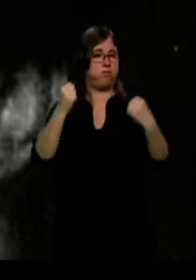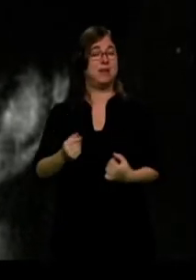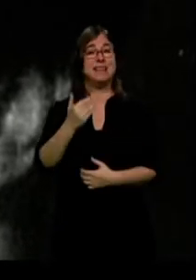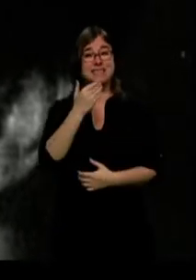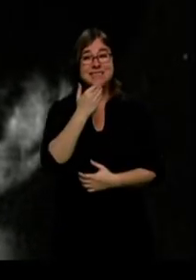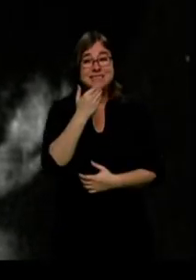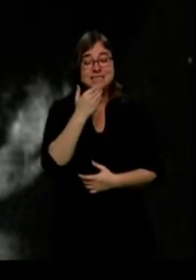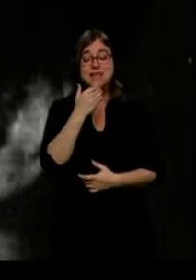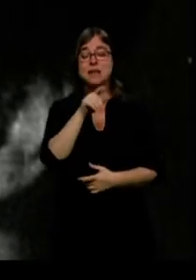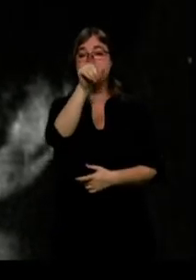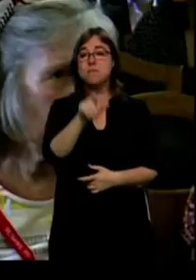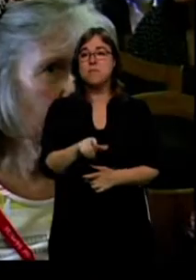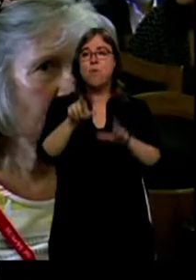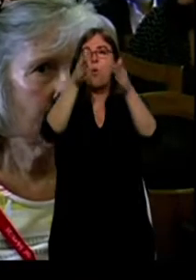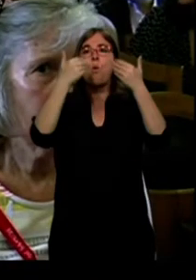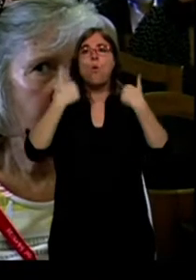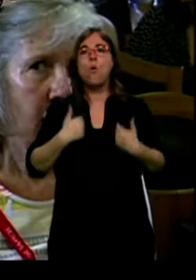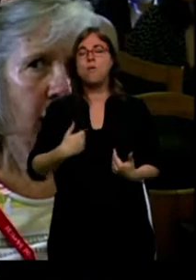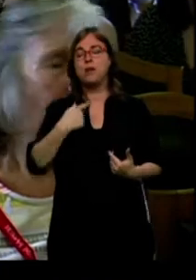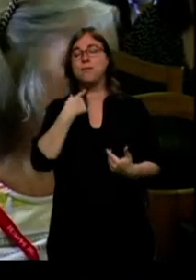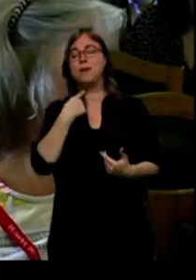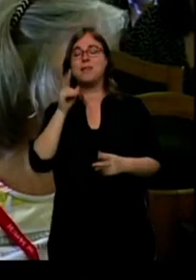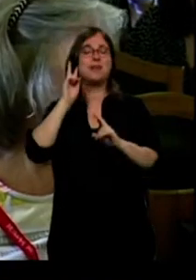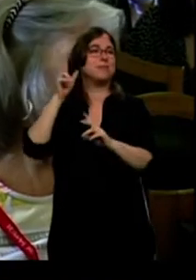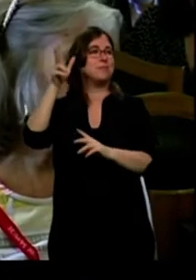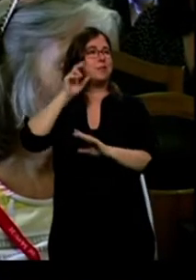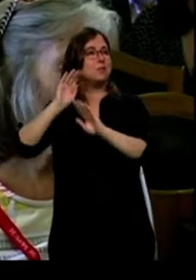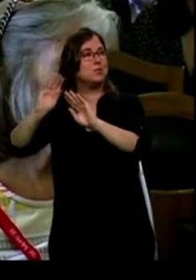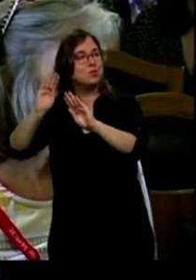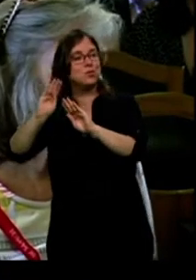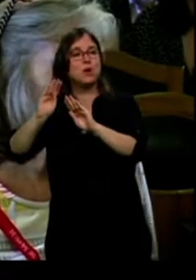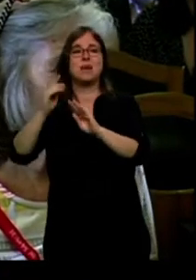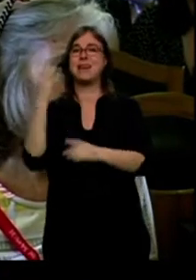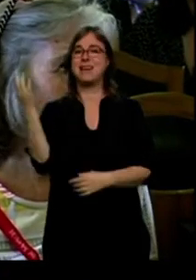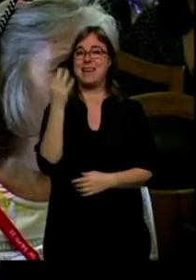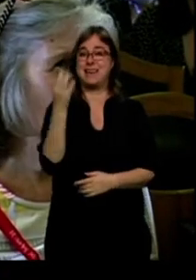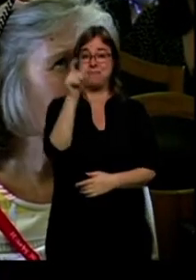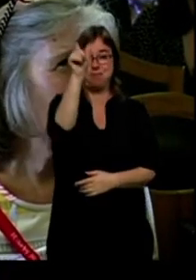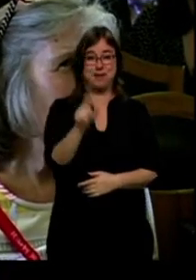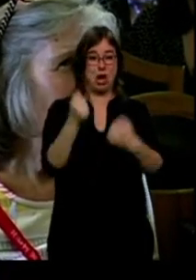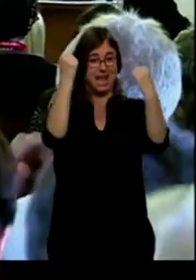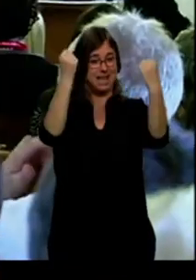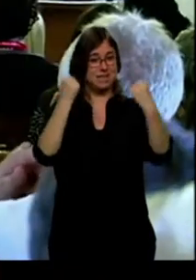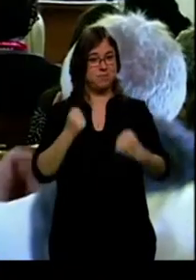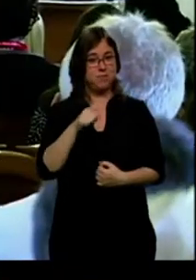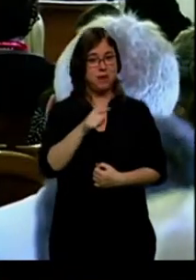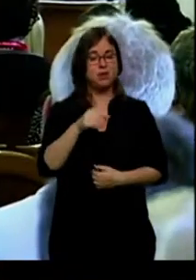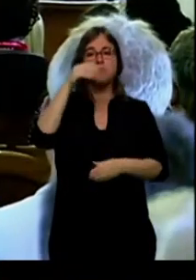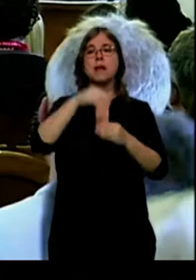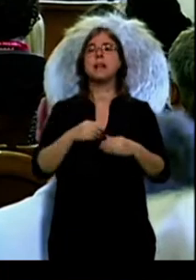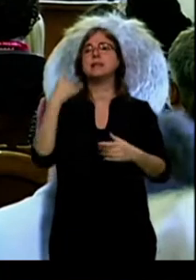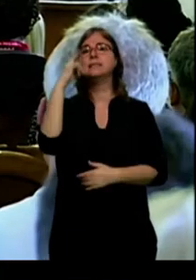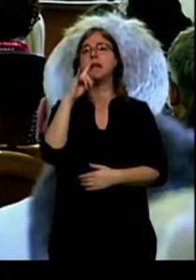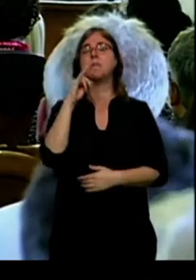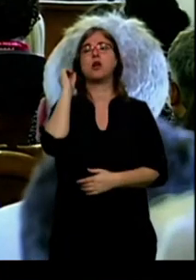de vista, en sus cantos se volverá a encontrar con lo que es. Estos expertos que participan en Salamanca en la conferencia internacional